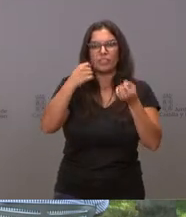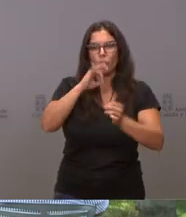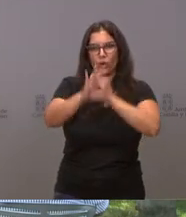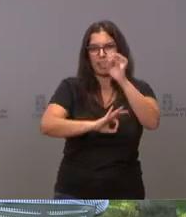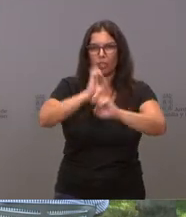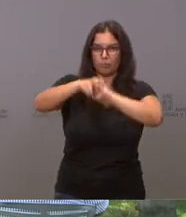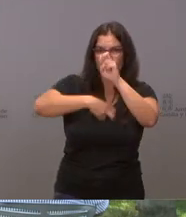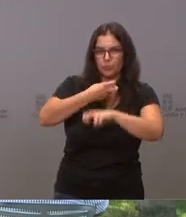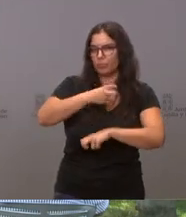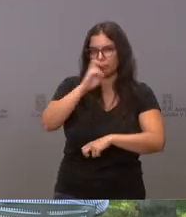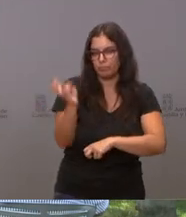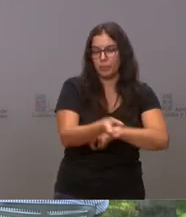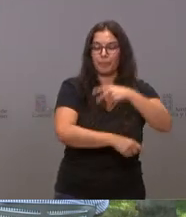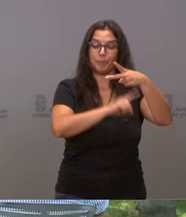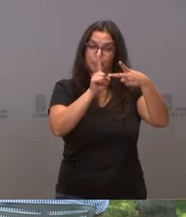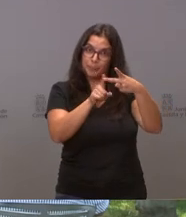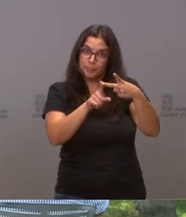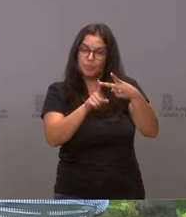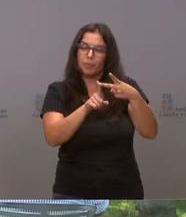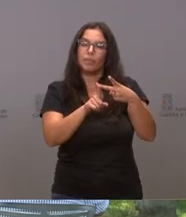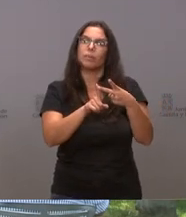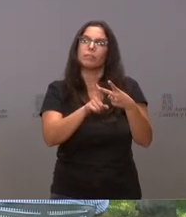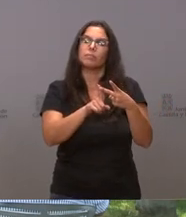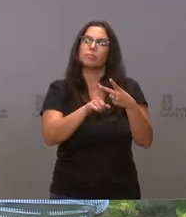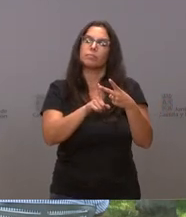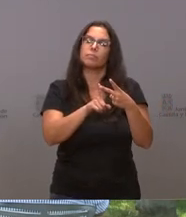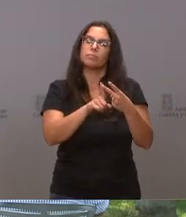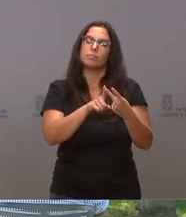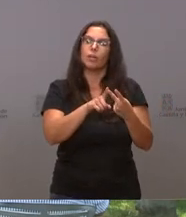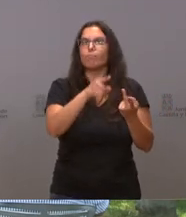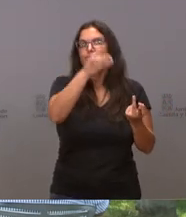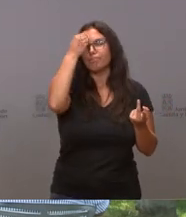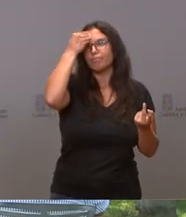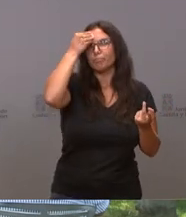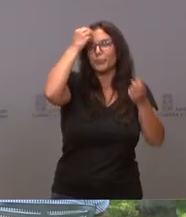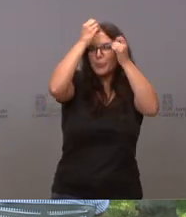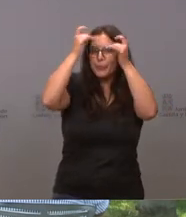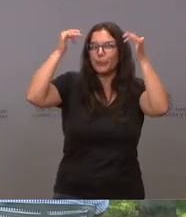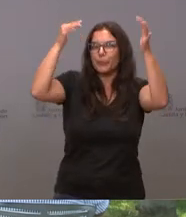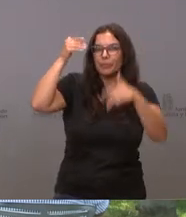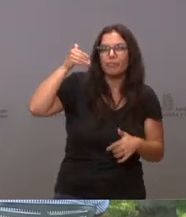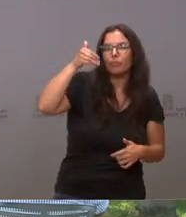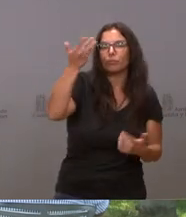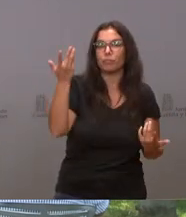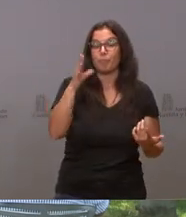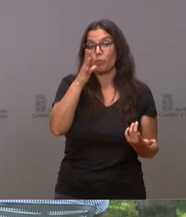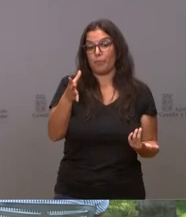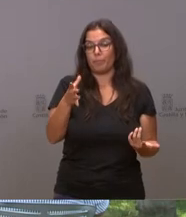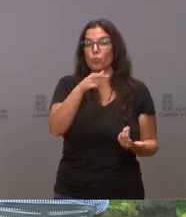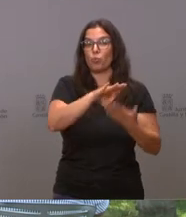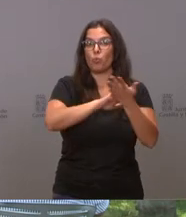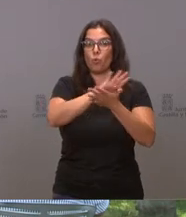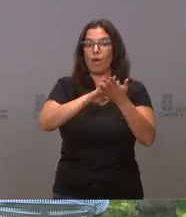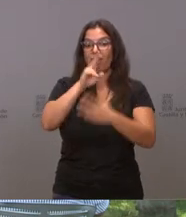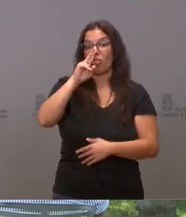etcétera. Y una segunda cuestión, le quería plantear cómo se imagina el desenlace, es decir, porque habla de dos años,